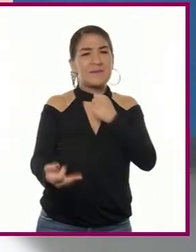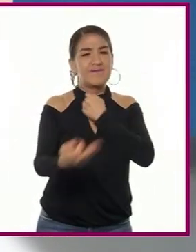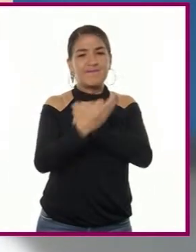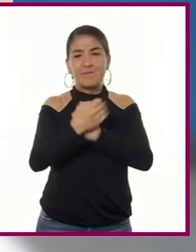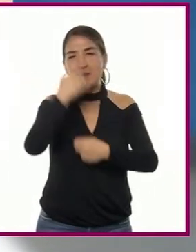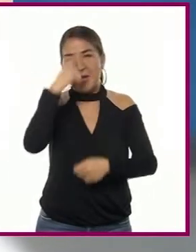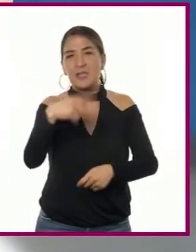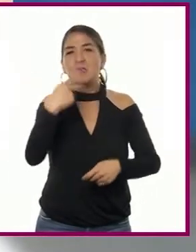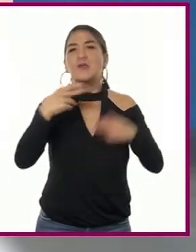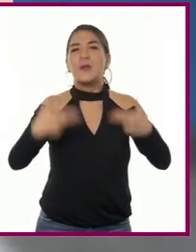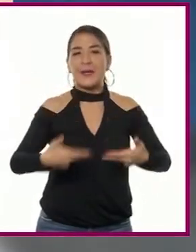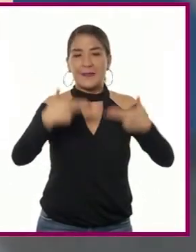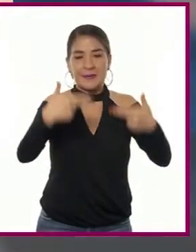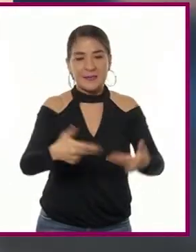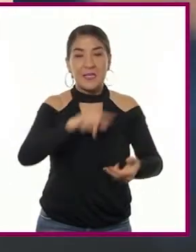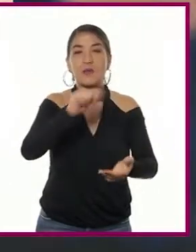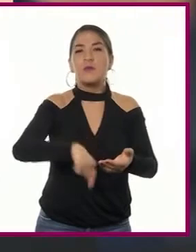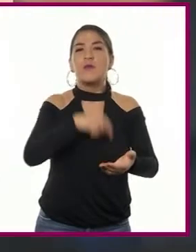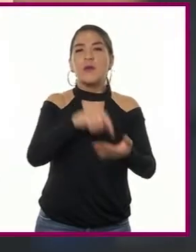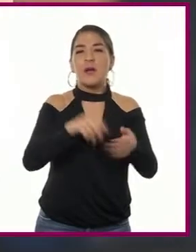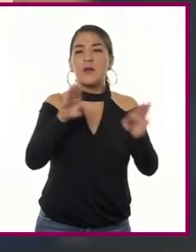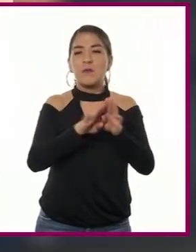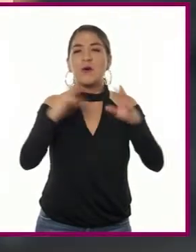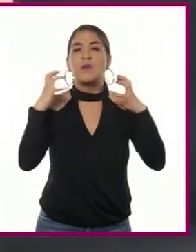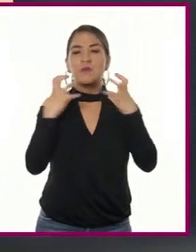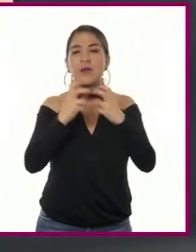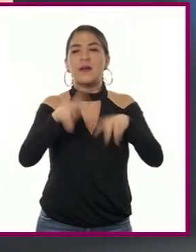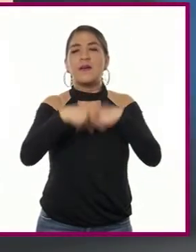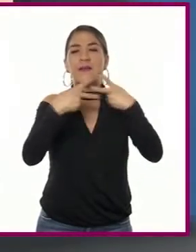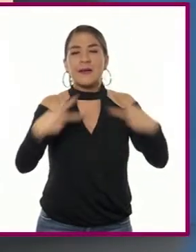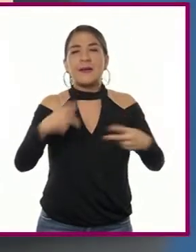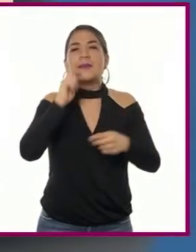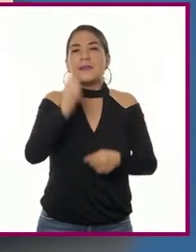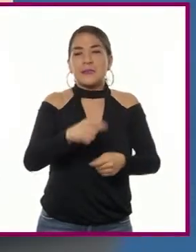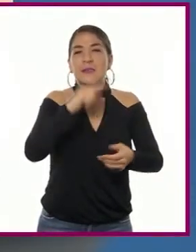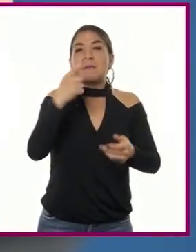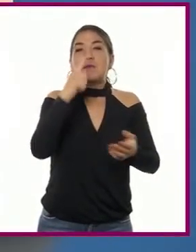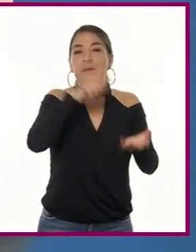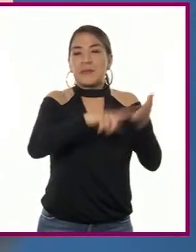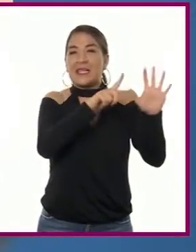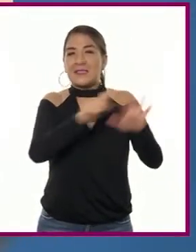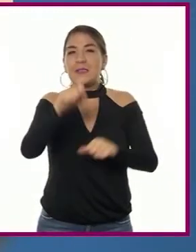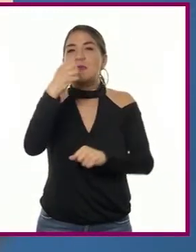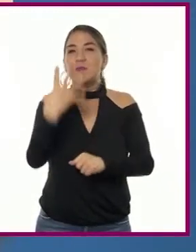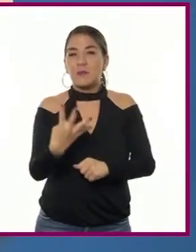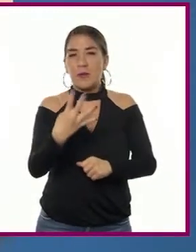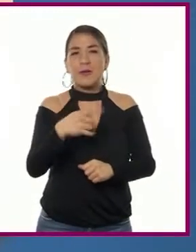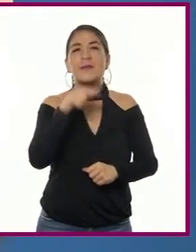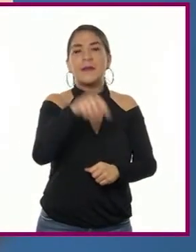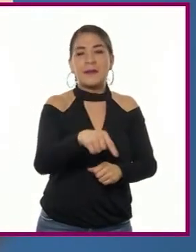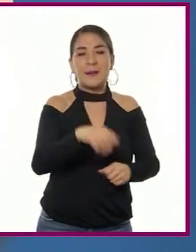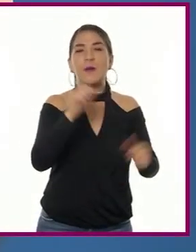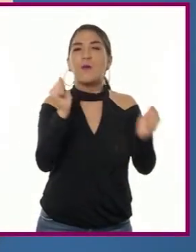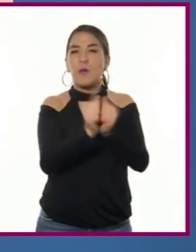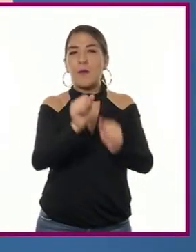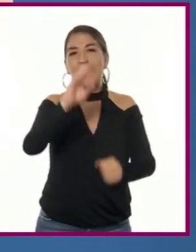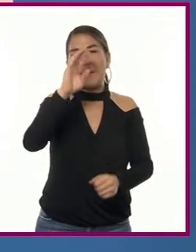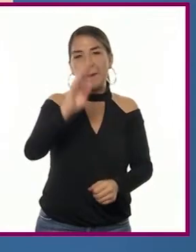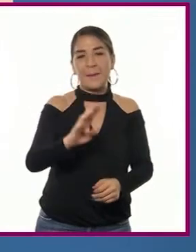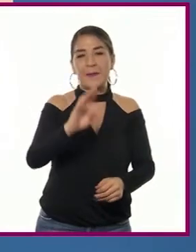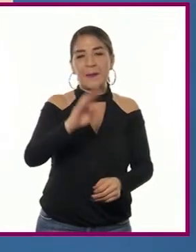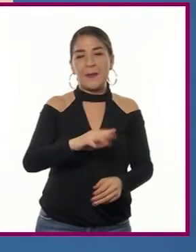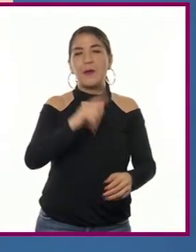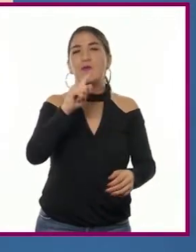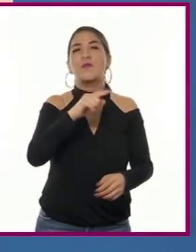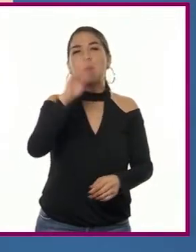La alianza anti-borbónica atacó entonces tomando Gibraltar en 1704, con Barcelona, Valencia y